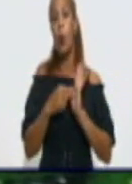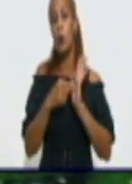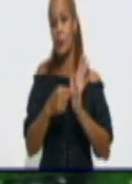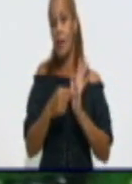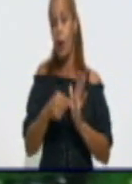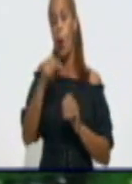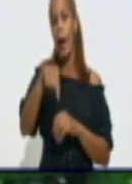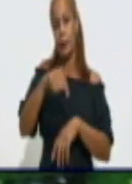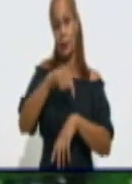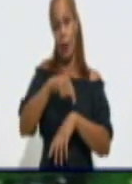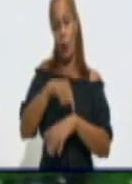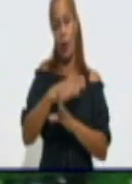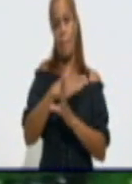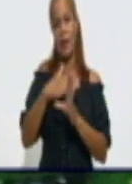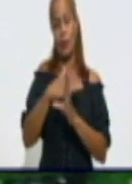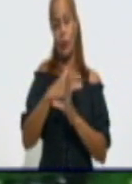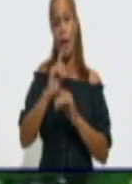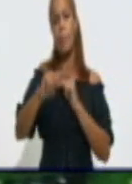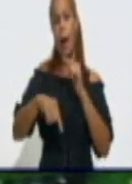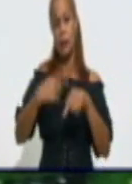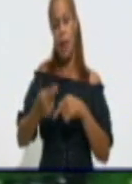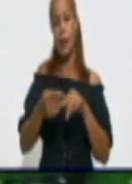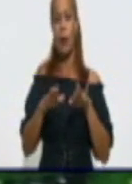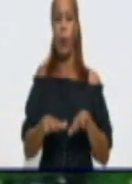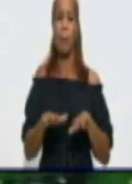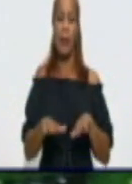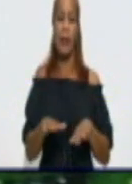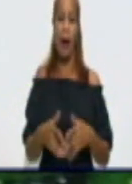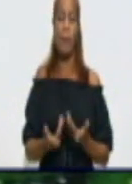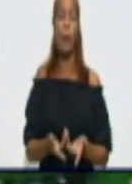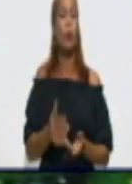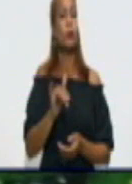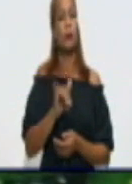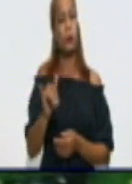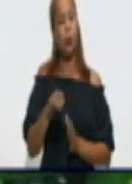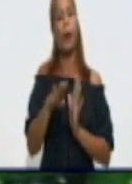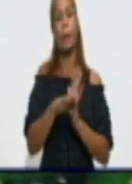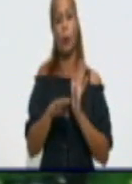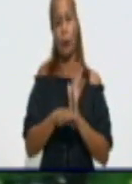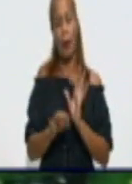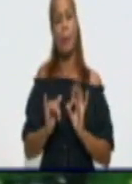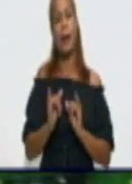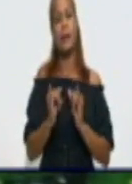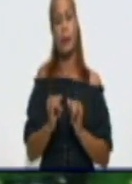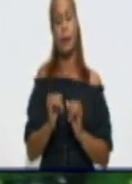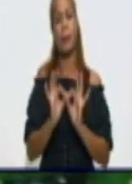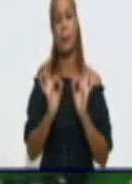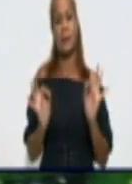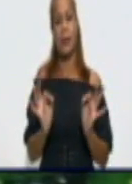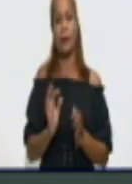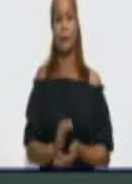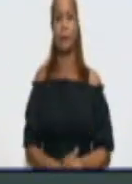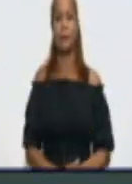hora del mediodía. Le vamos a estar esperando mañana a través de nuestro panel informativo especial.